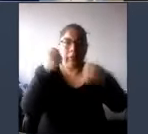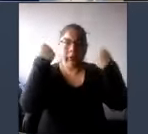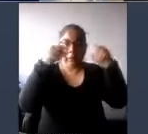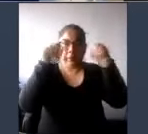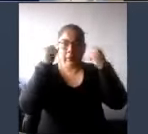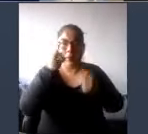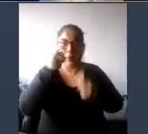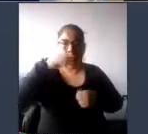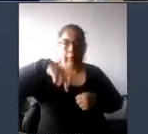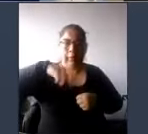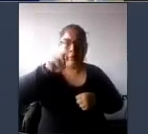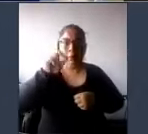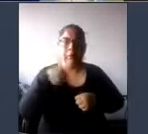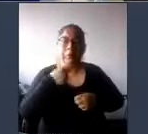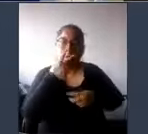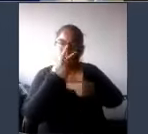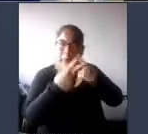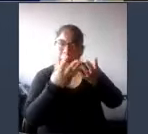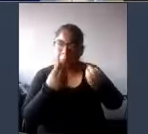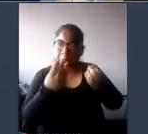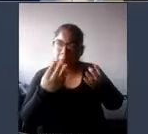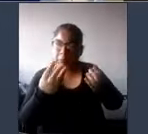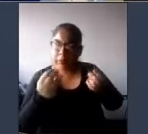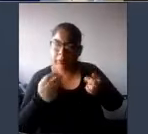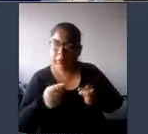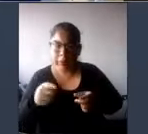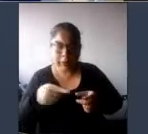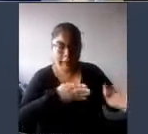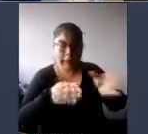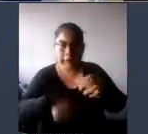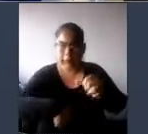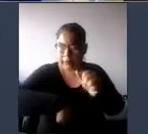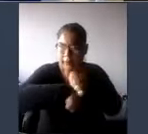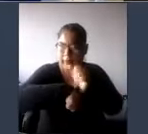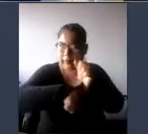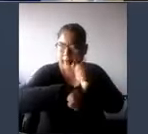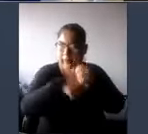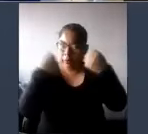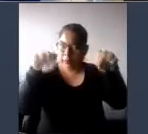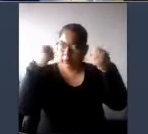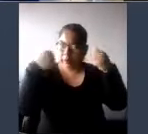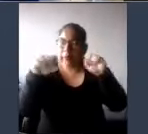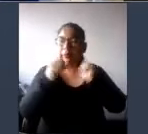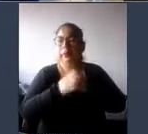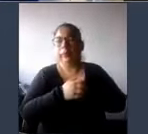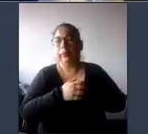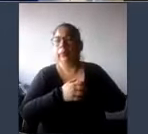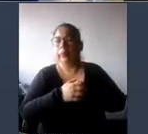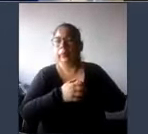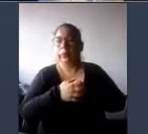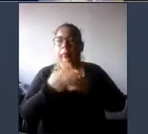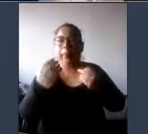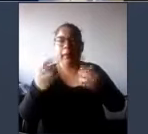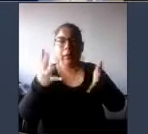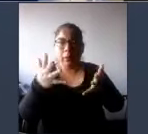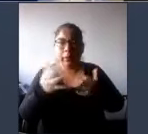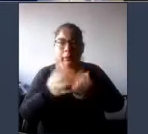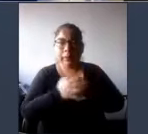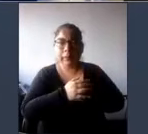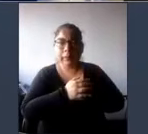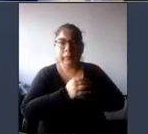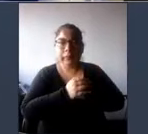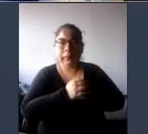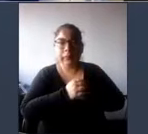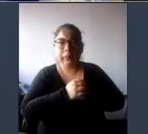y comprobé que muchas de las instalaciones deportivas que son de uso masivo no tienen ningún ningún